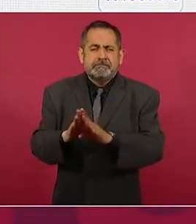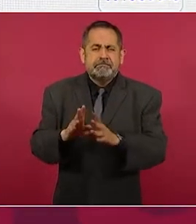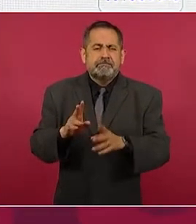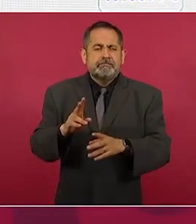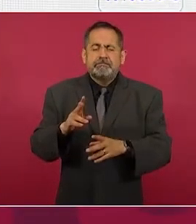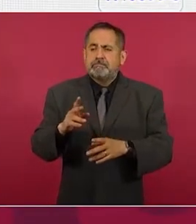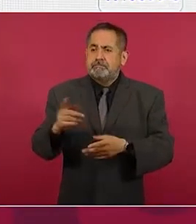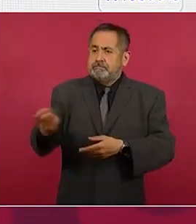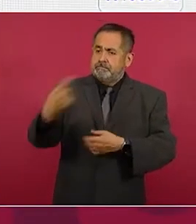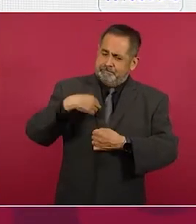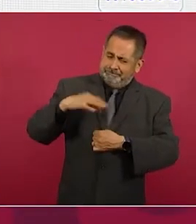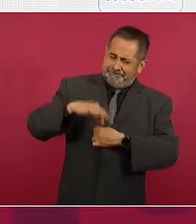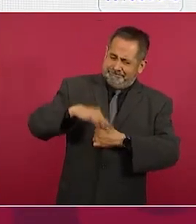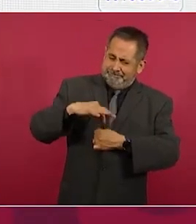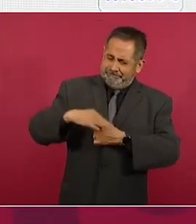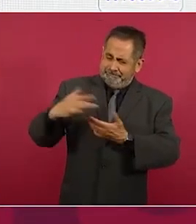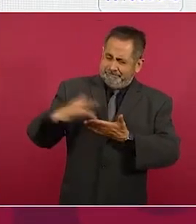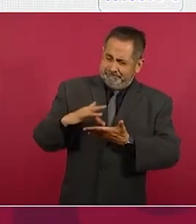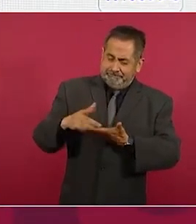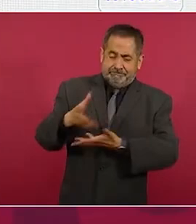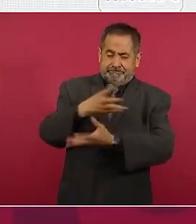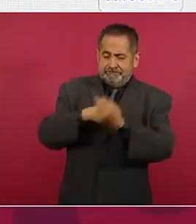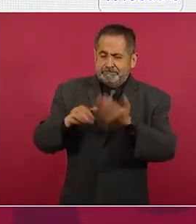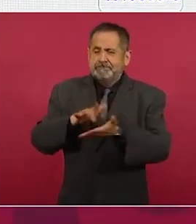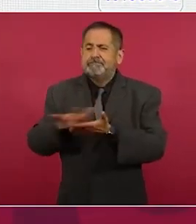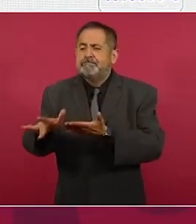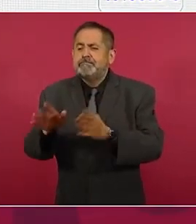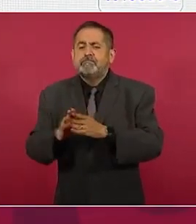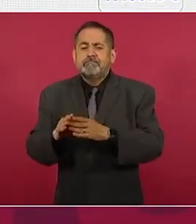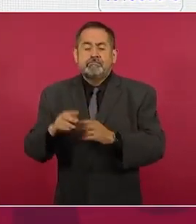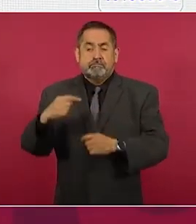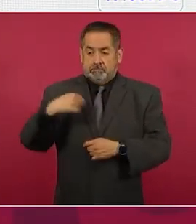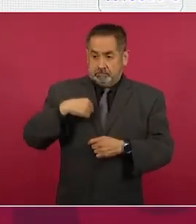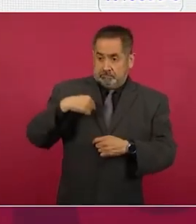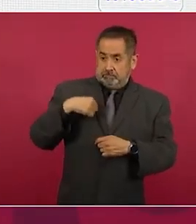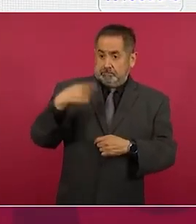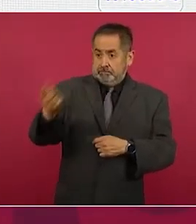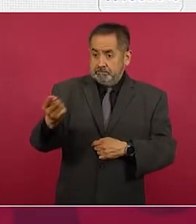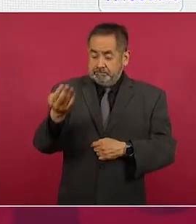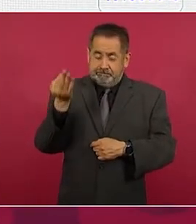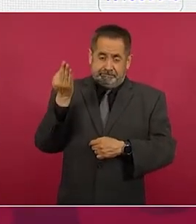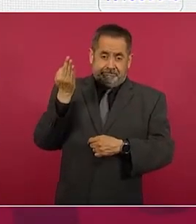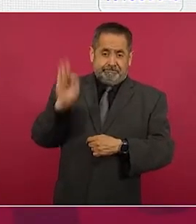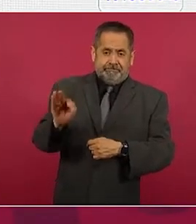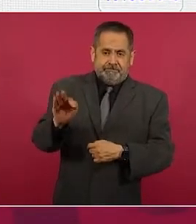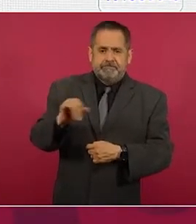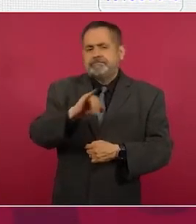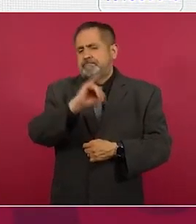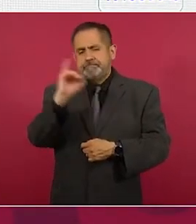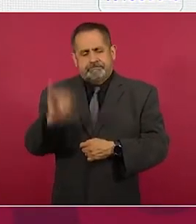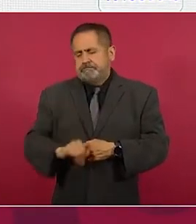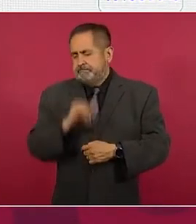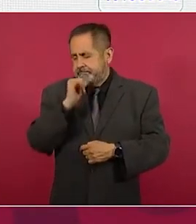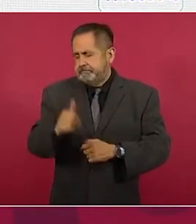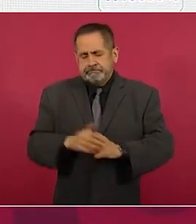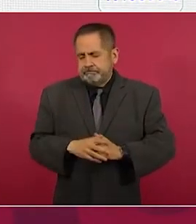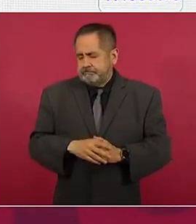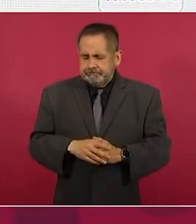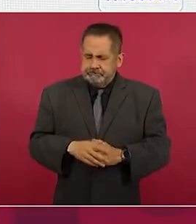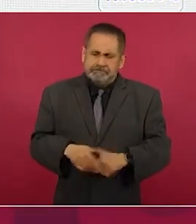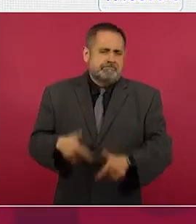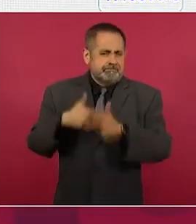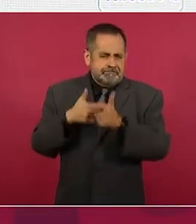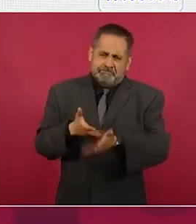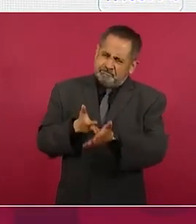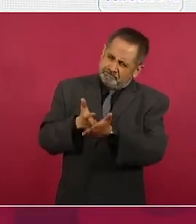cómo pagarles, no traicionándolos jamás y seguir trabajando